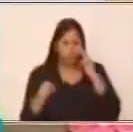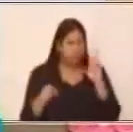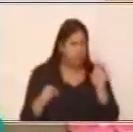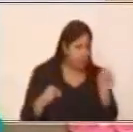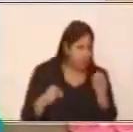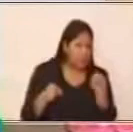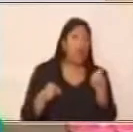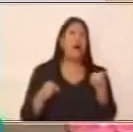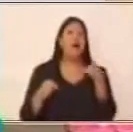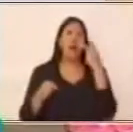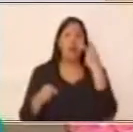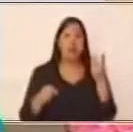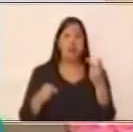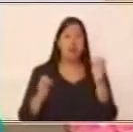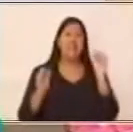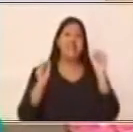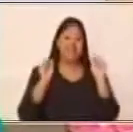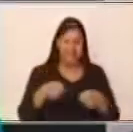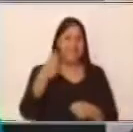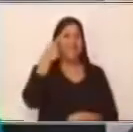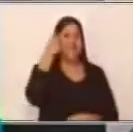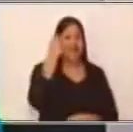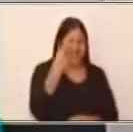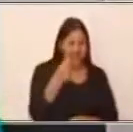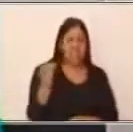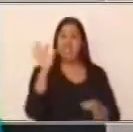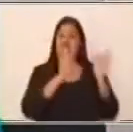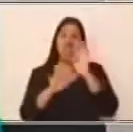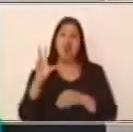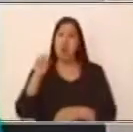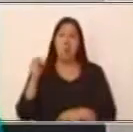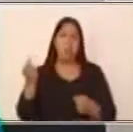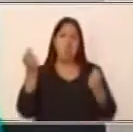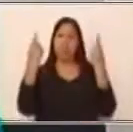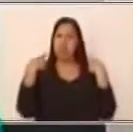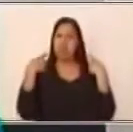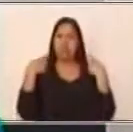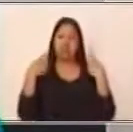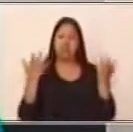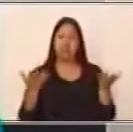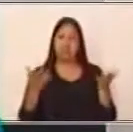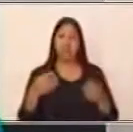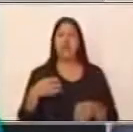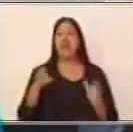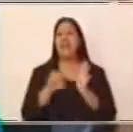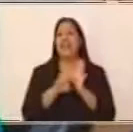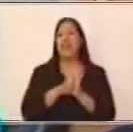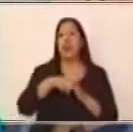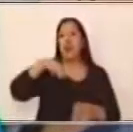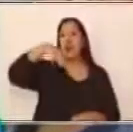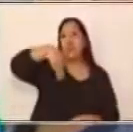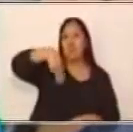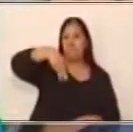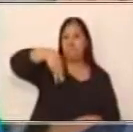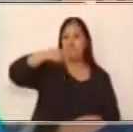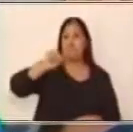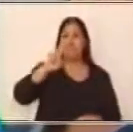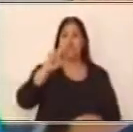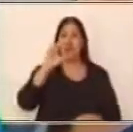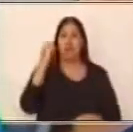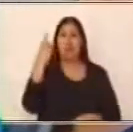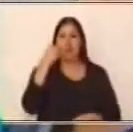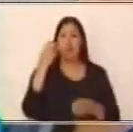si pierde sentido al separarse o no. Marcos es muy divertido cuando quiere. Algo importante para